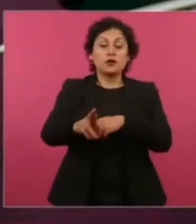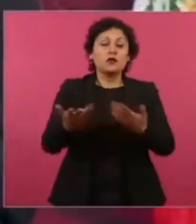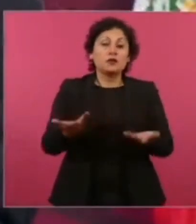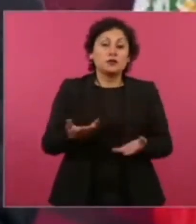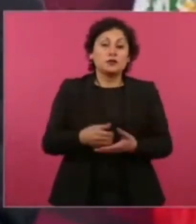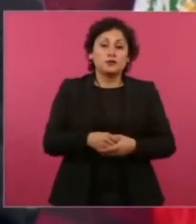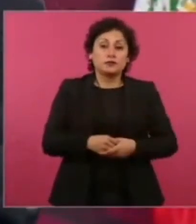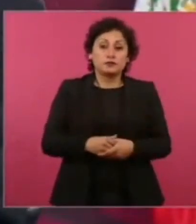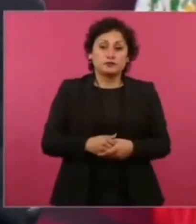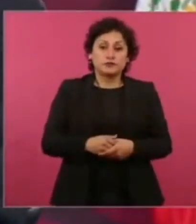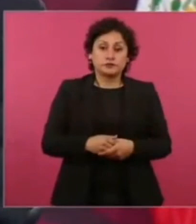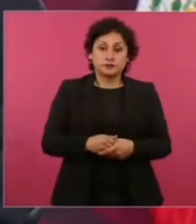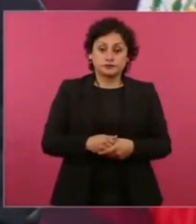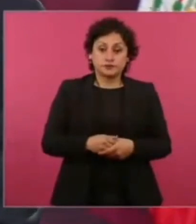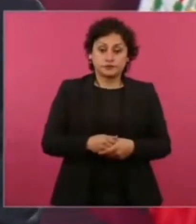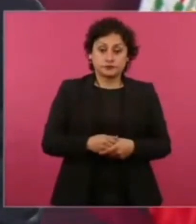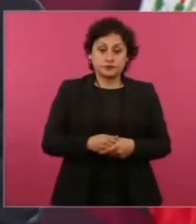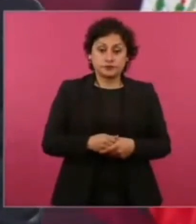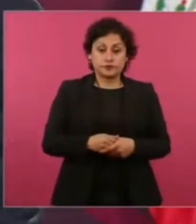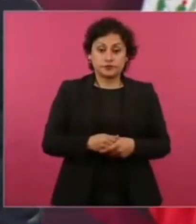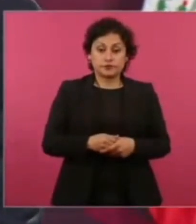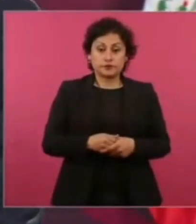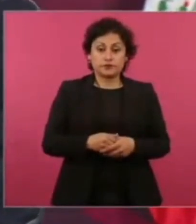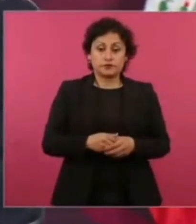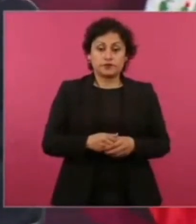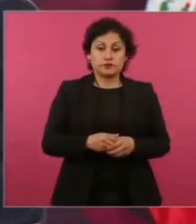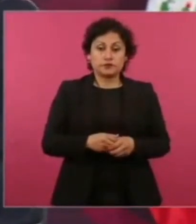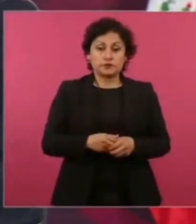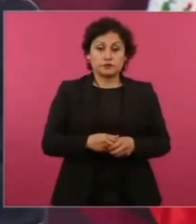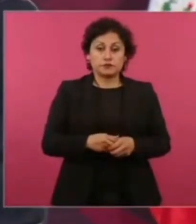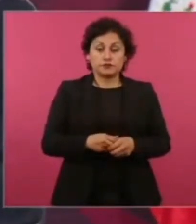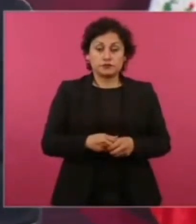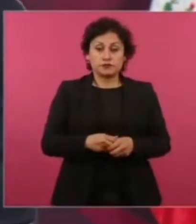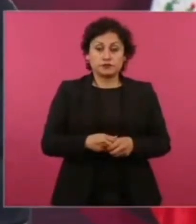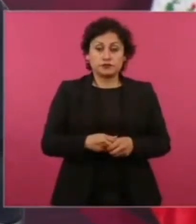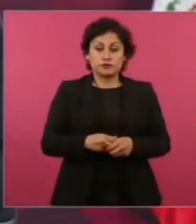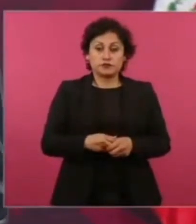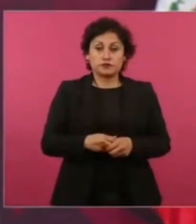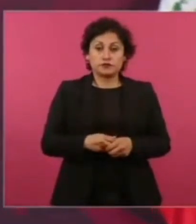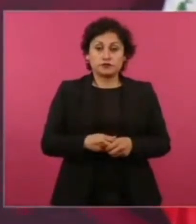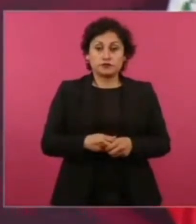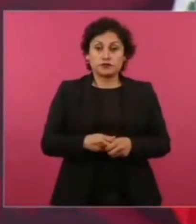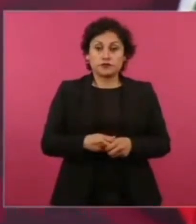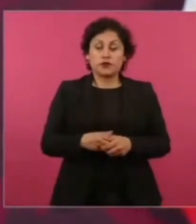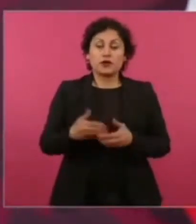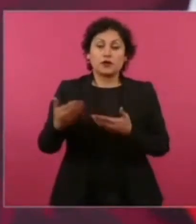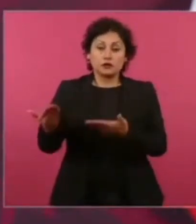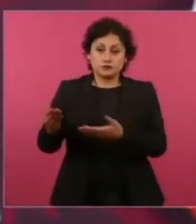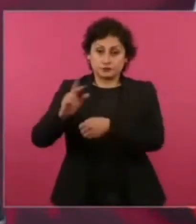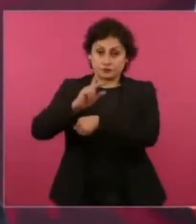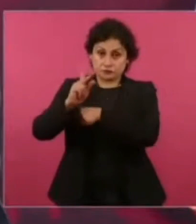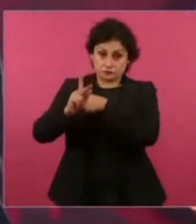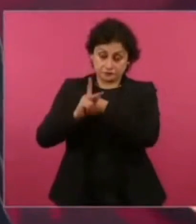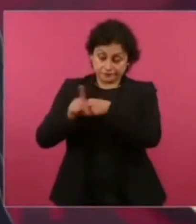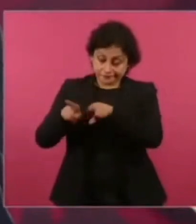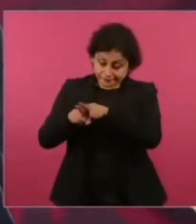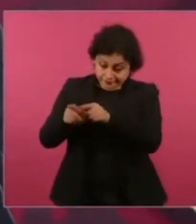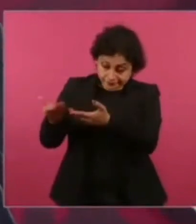este hermano país de Ecuador.